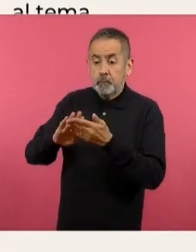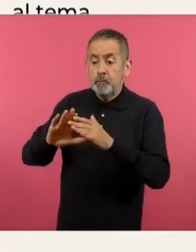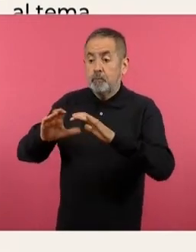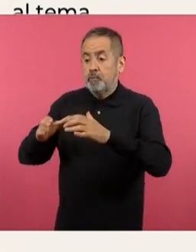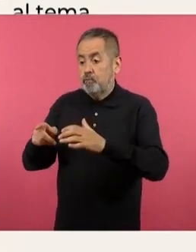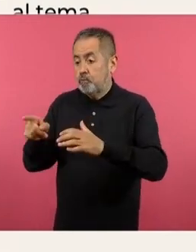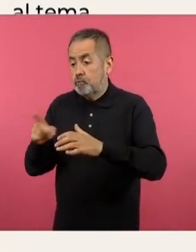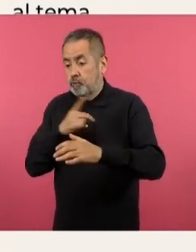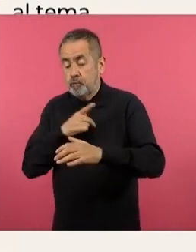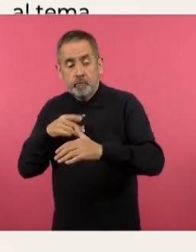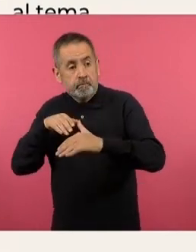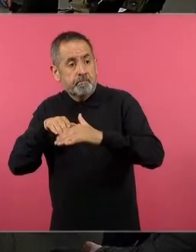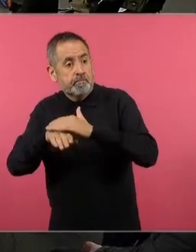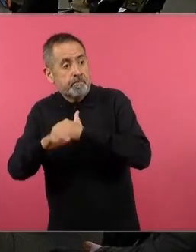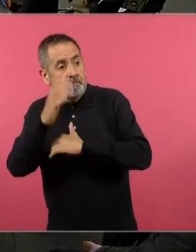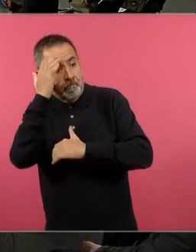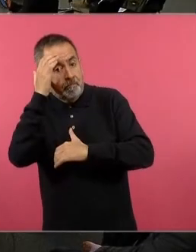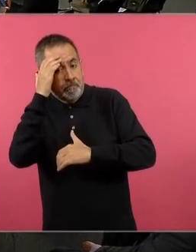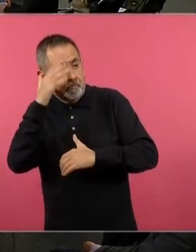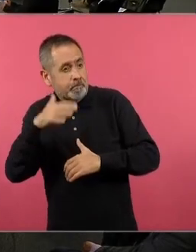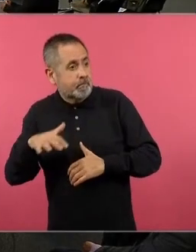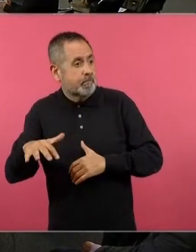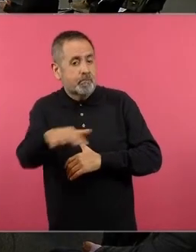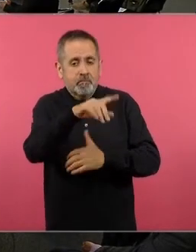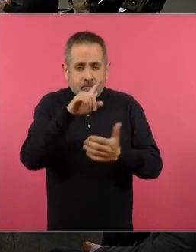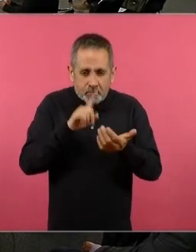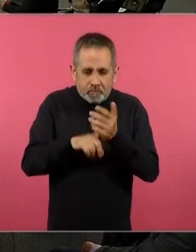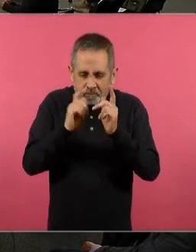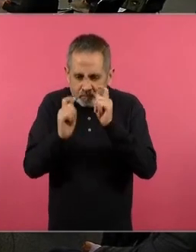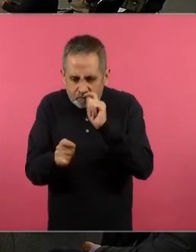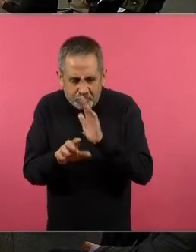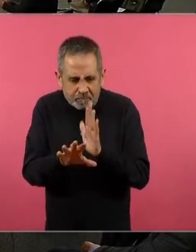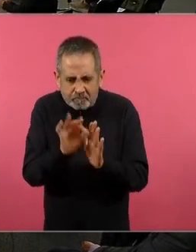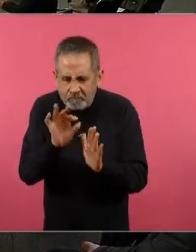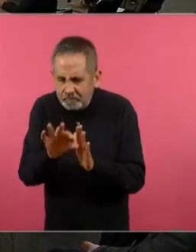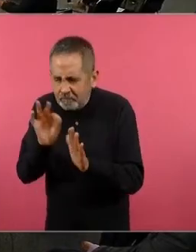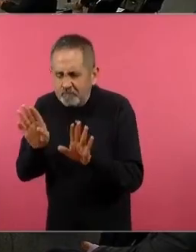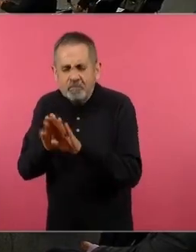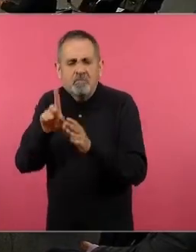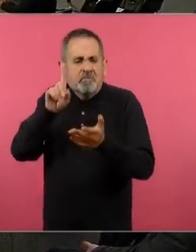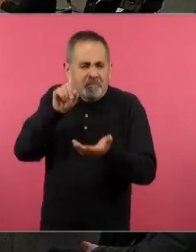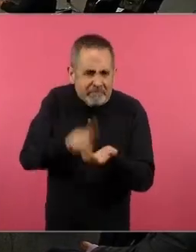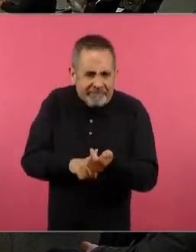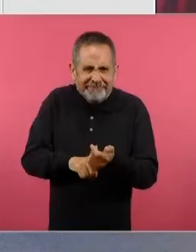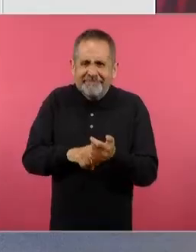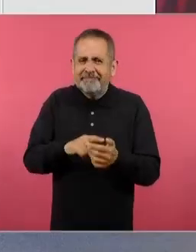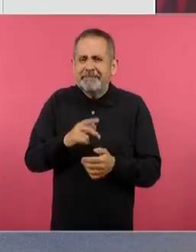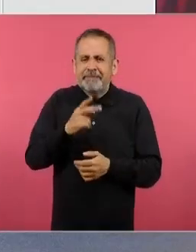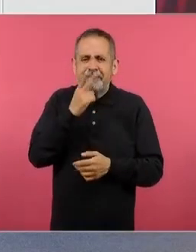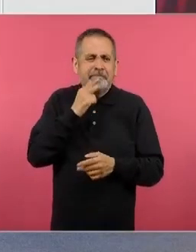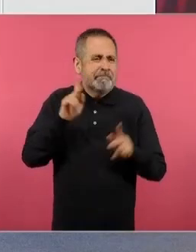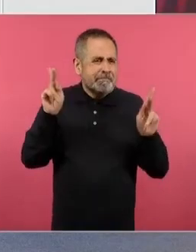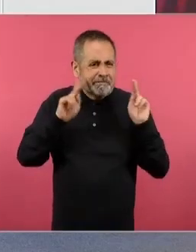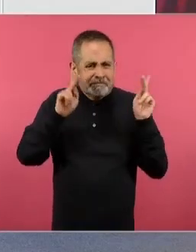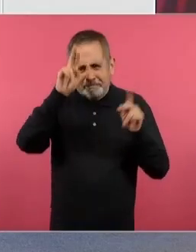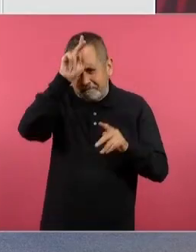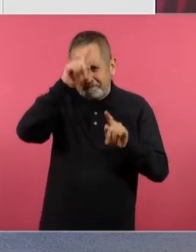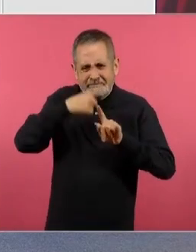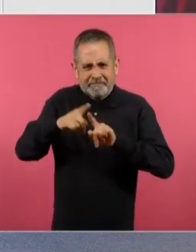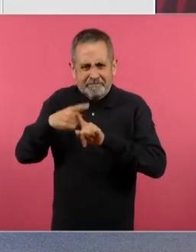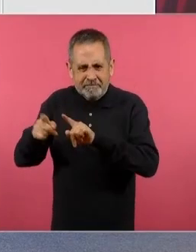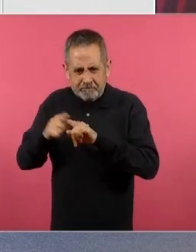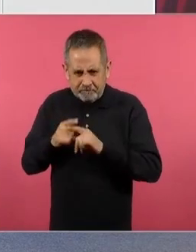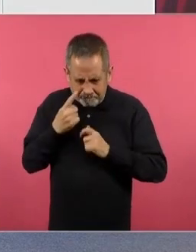te aventurarás en la creación de un hotel entomológico para preservar las funciones de los insectos. Para ello reconocerás, identificarás y